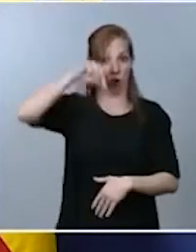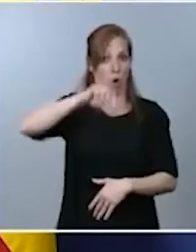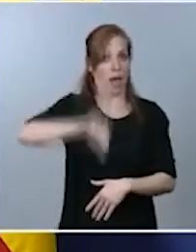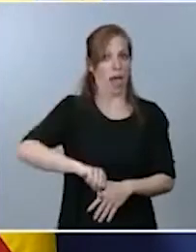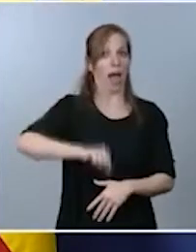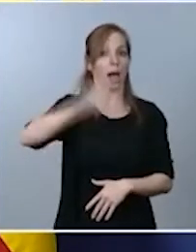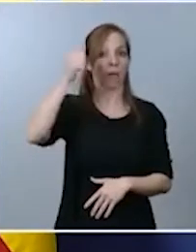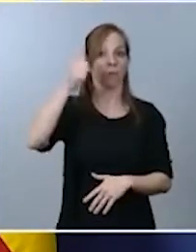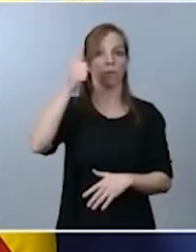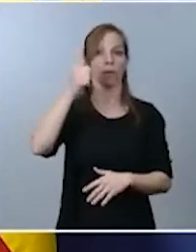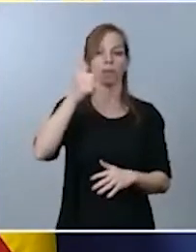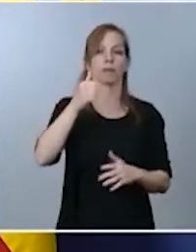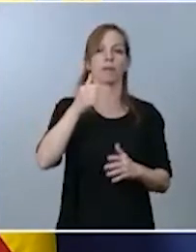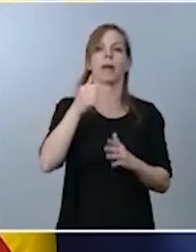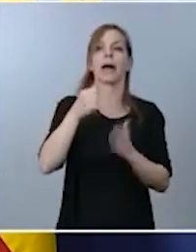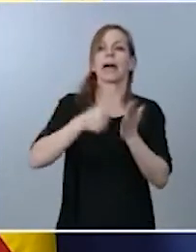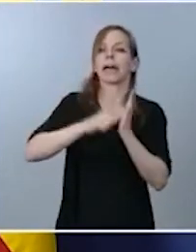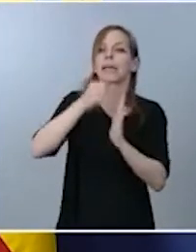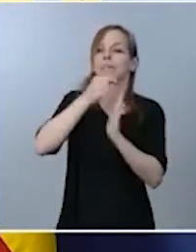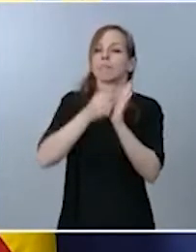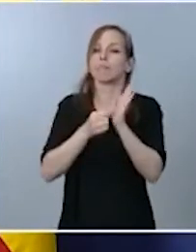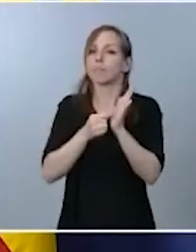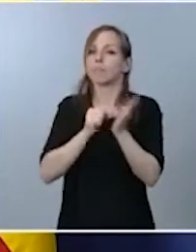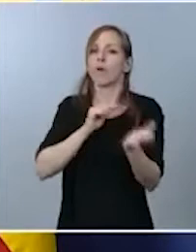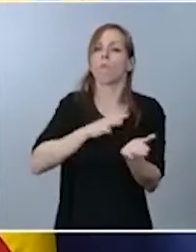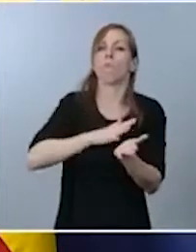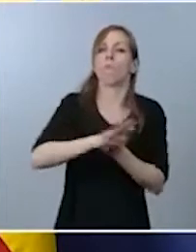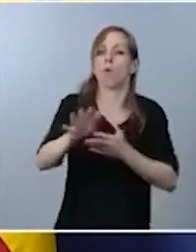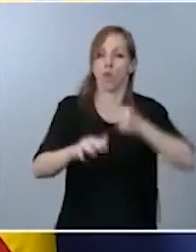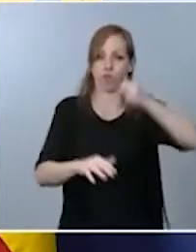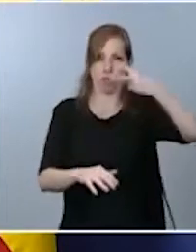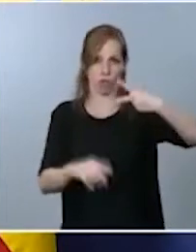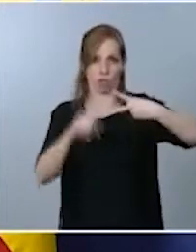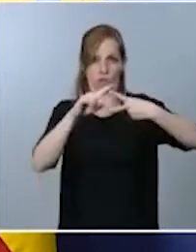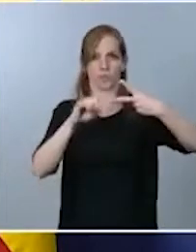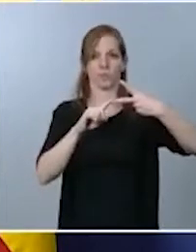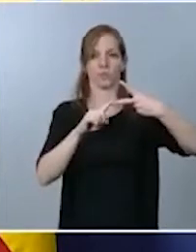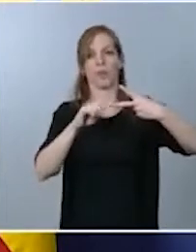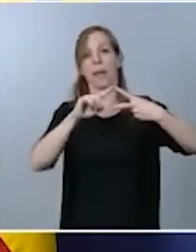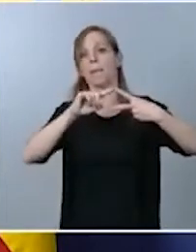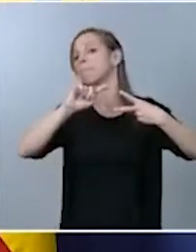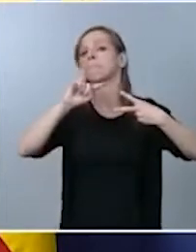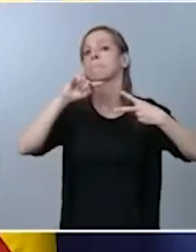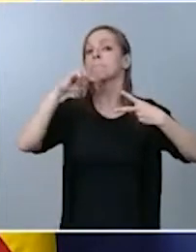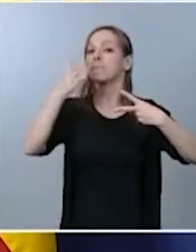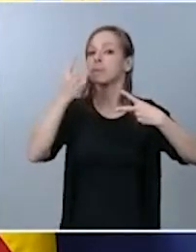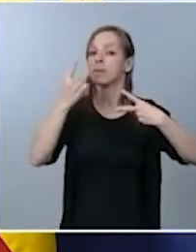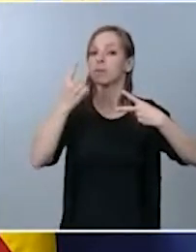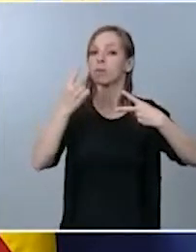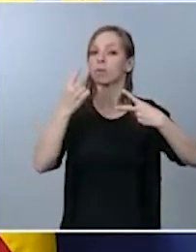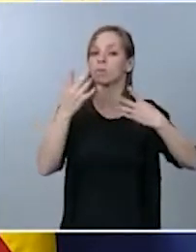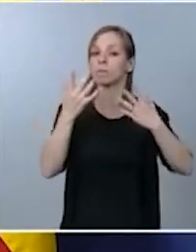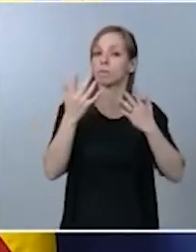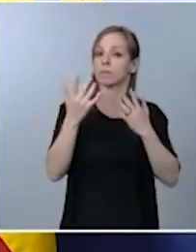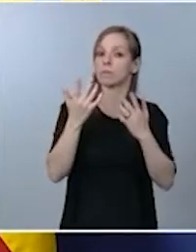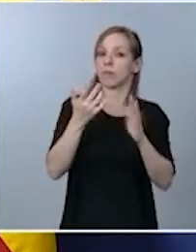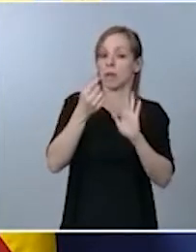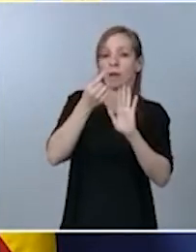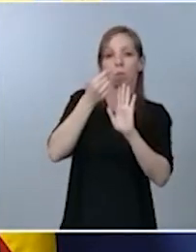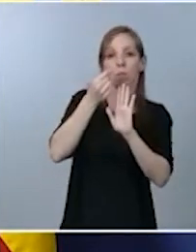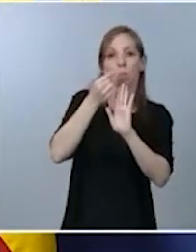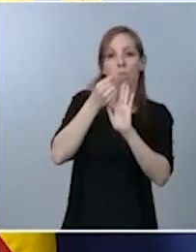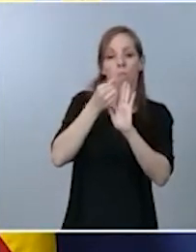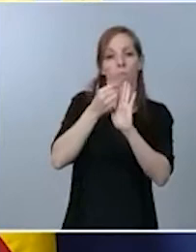carné por puntos por dos vías fundamentales. En primer lugar, aumenta los puntos a detraer en las sanciones